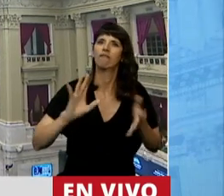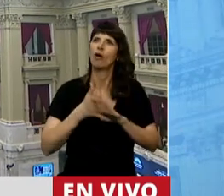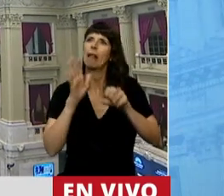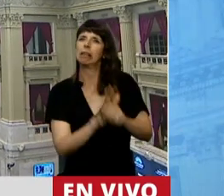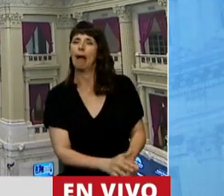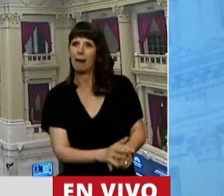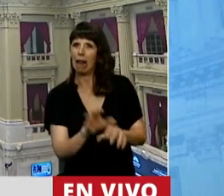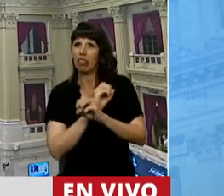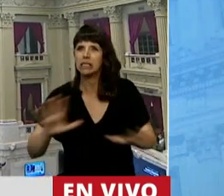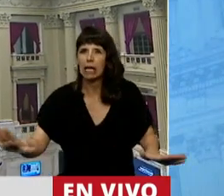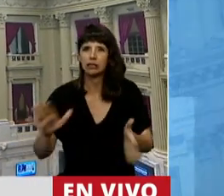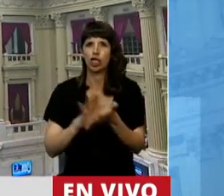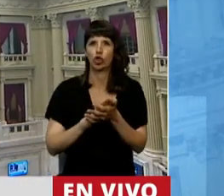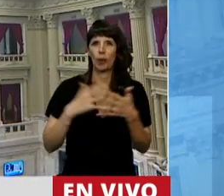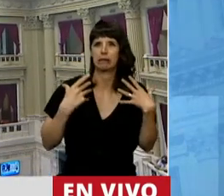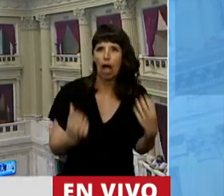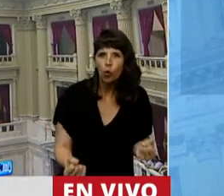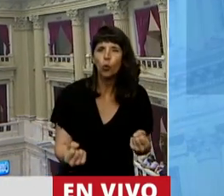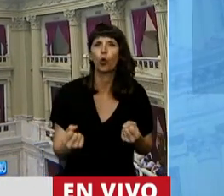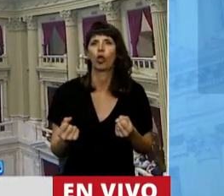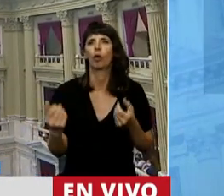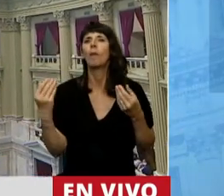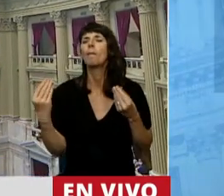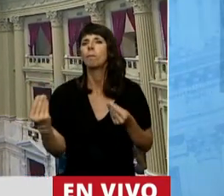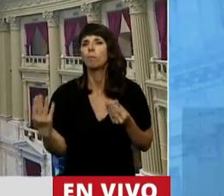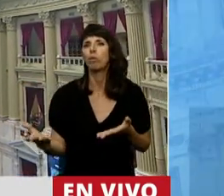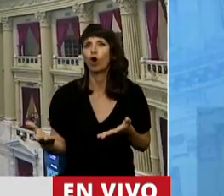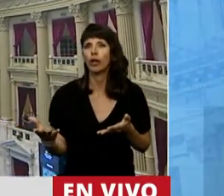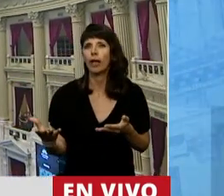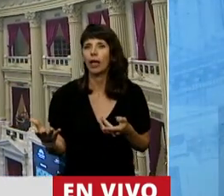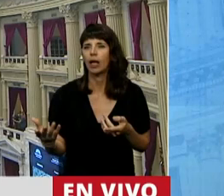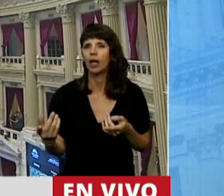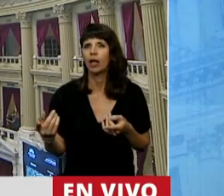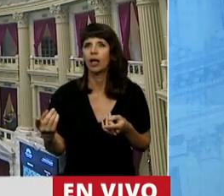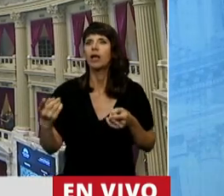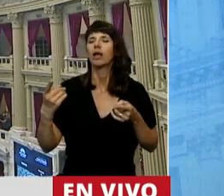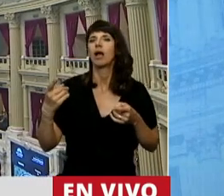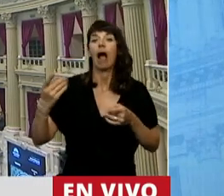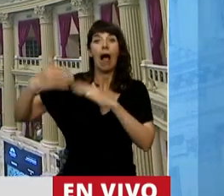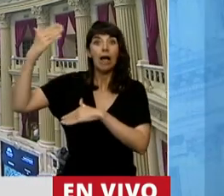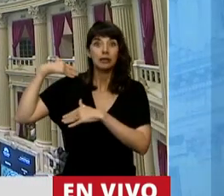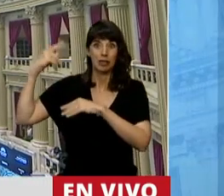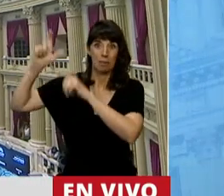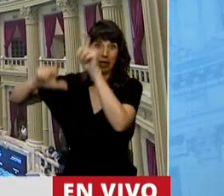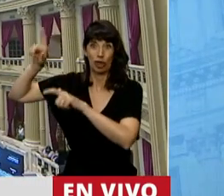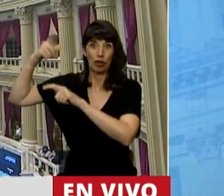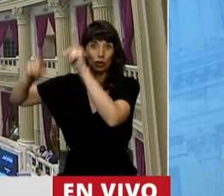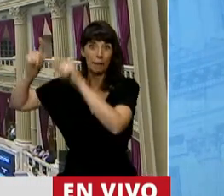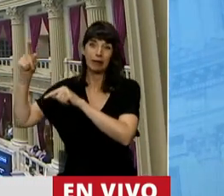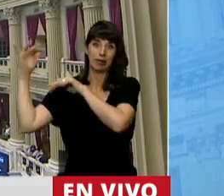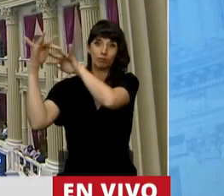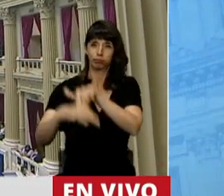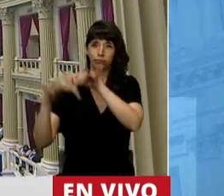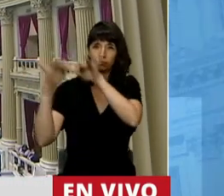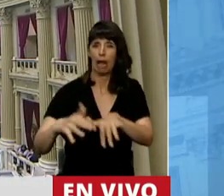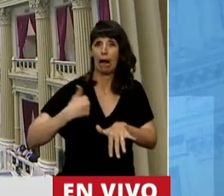materia sanitaria, porque de venir a tomar clases el mundo a la Argentina, pasamos a ser uno de los 5